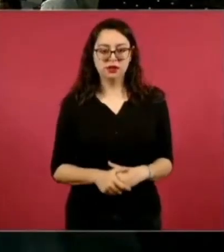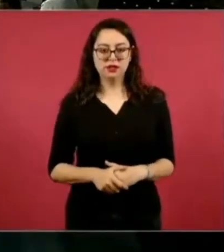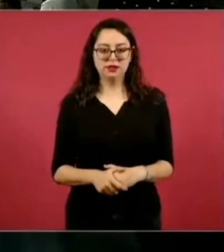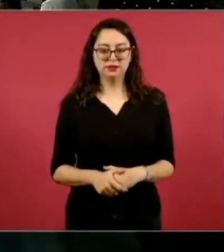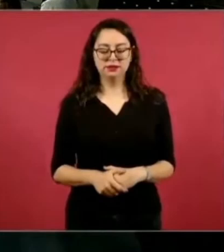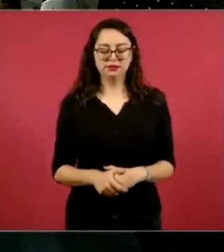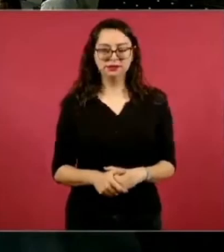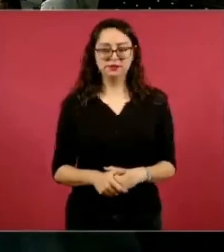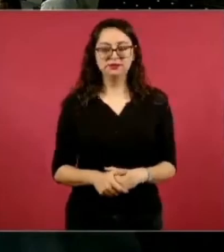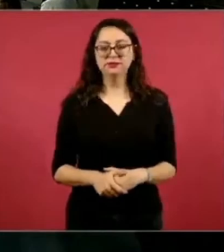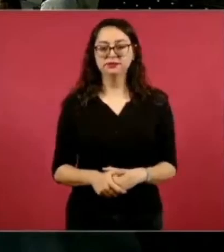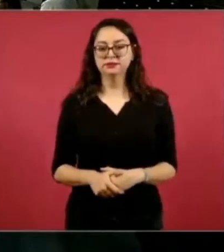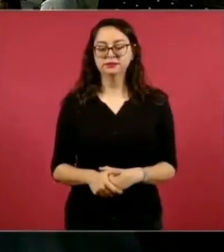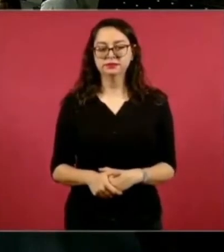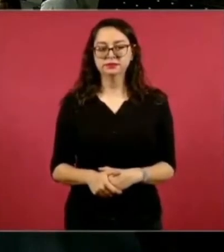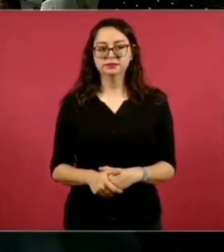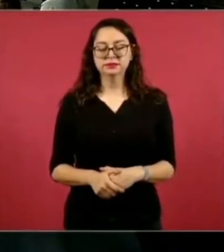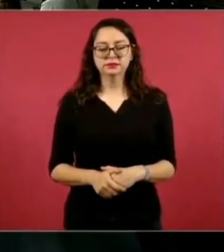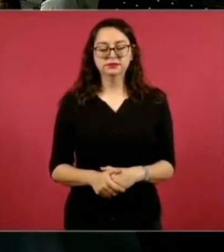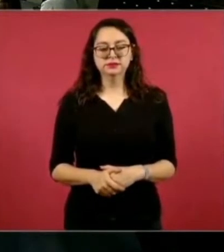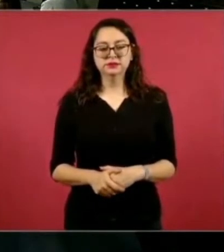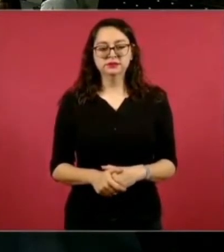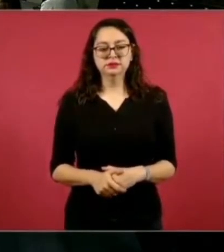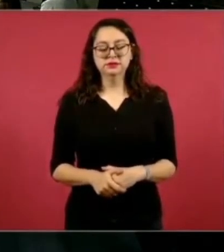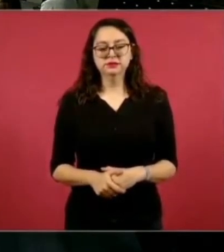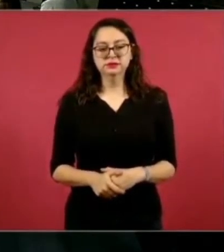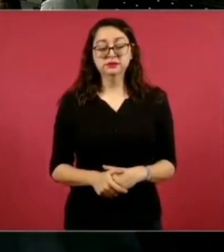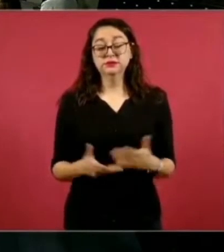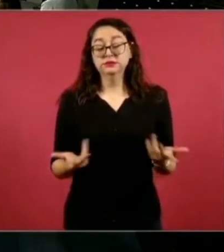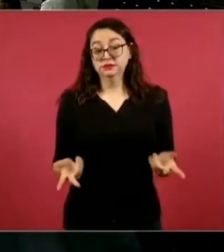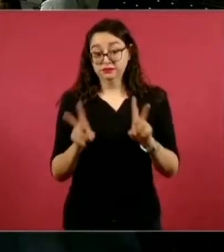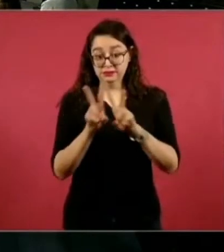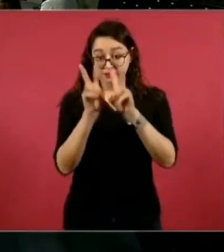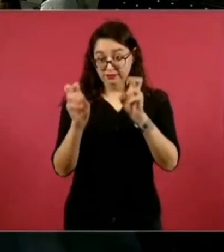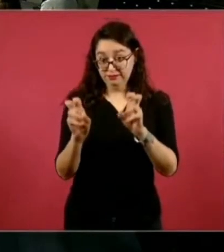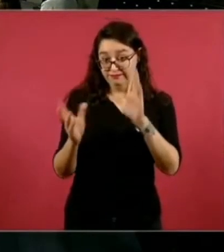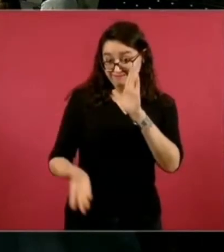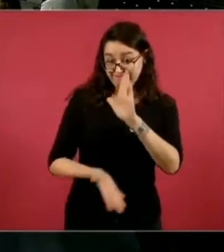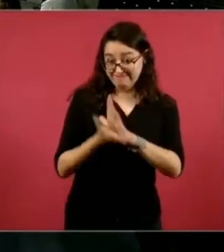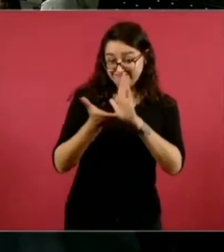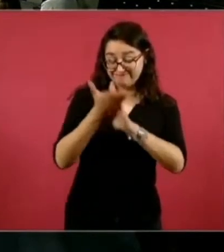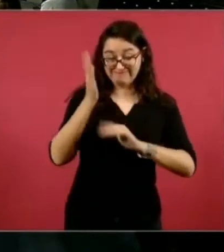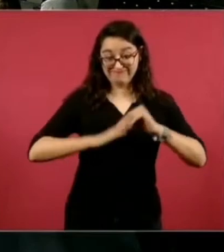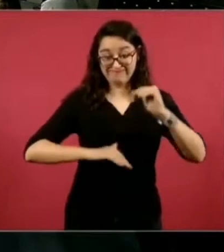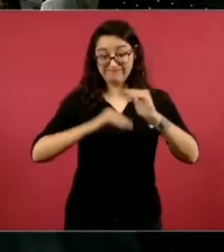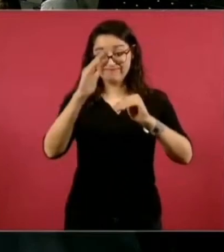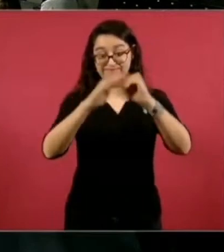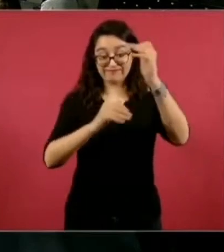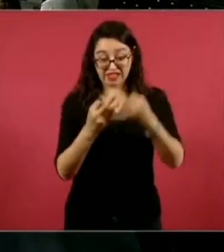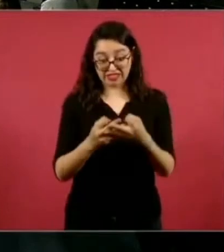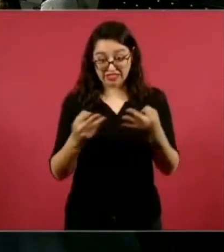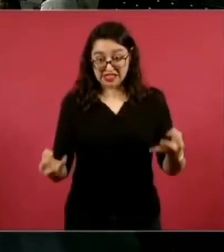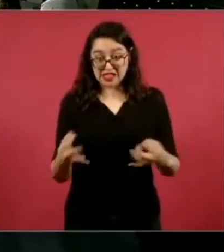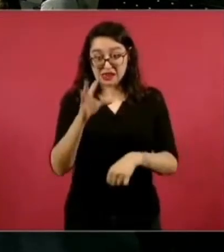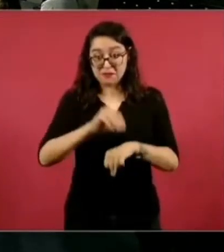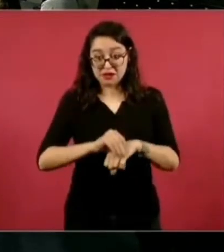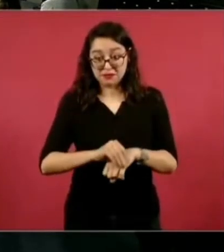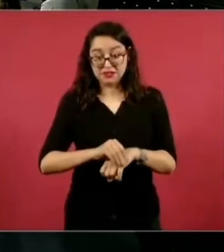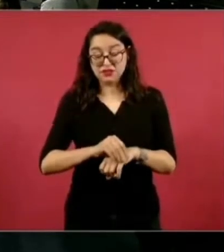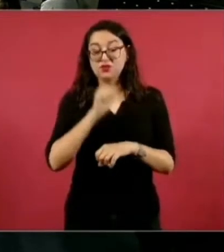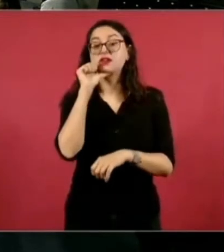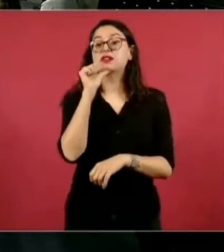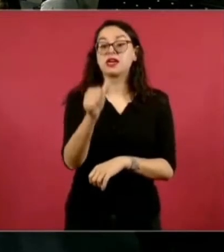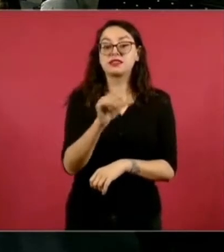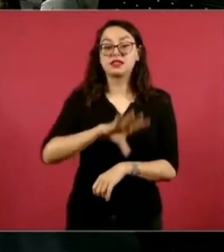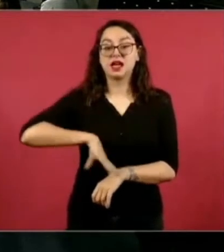en el manejo de uso del suelo, hablando de experiencia,